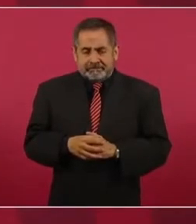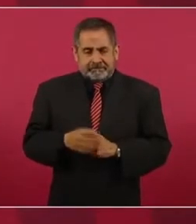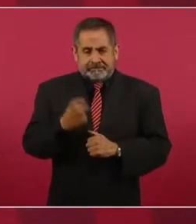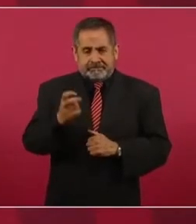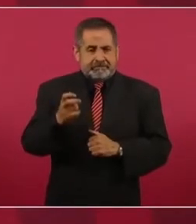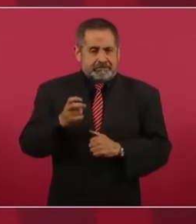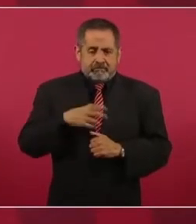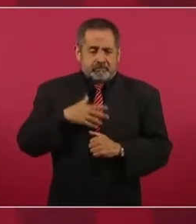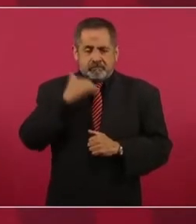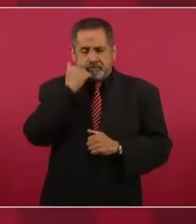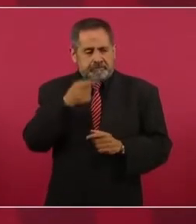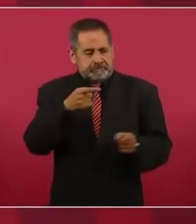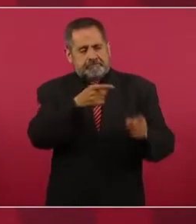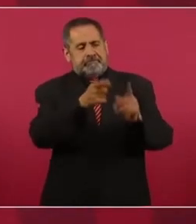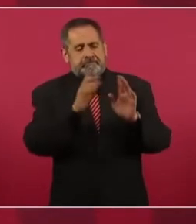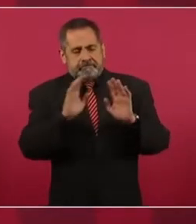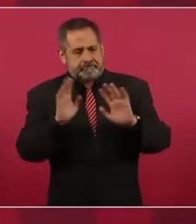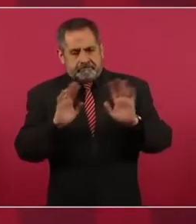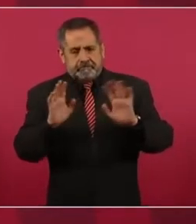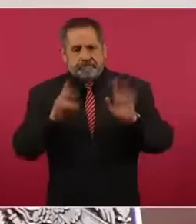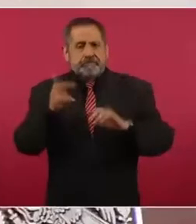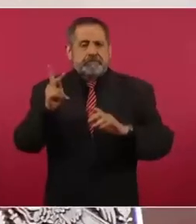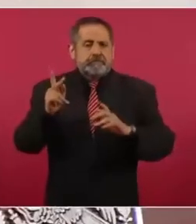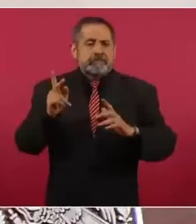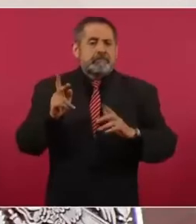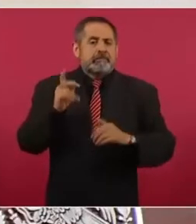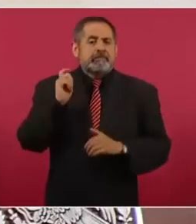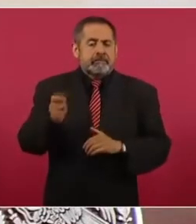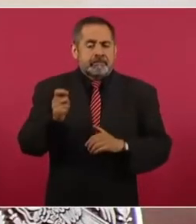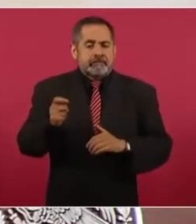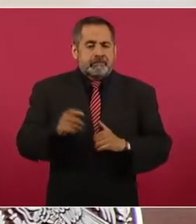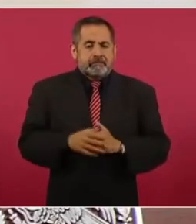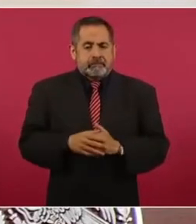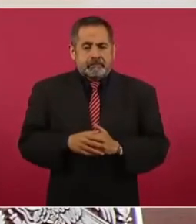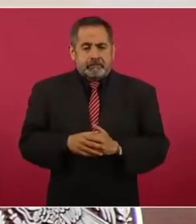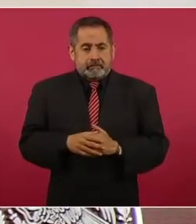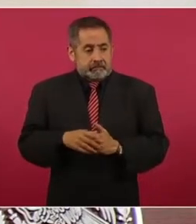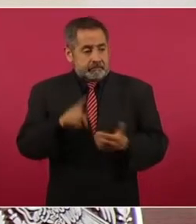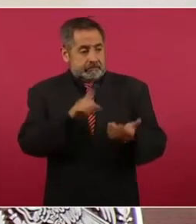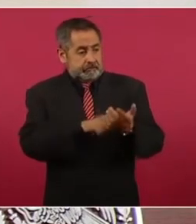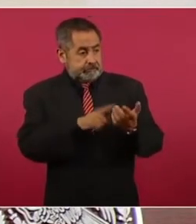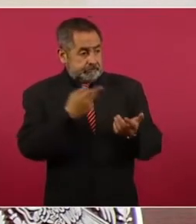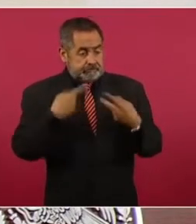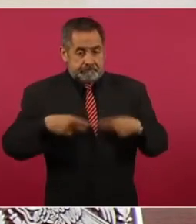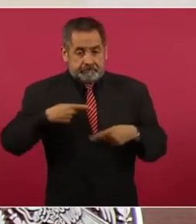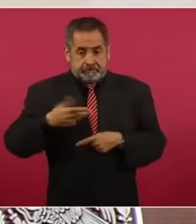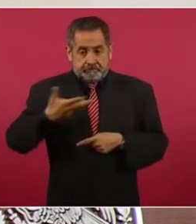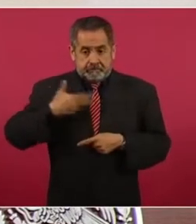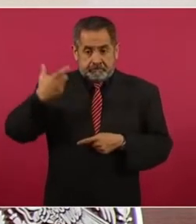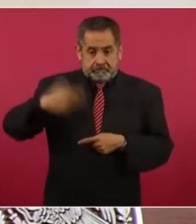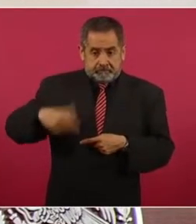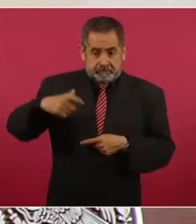quiero ofender a nadie, porque no todo el que tiene es malvado,